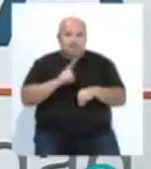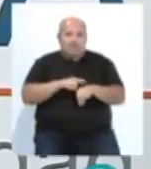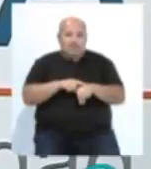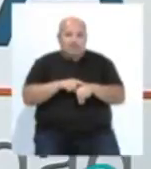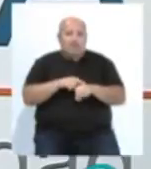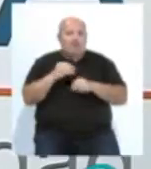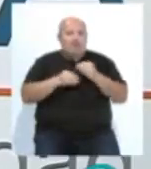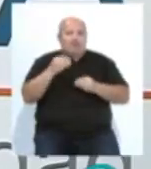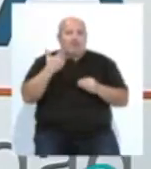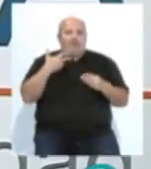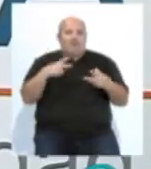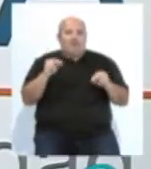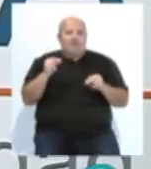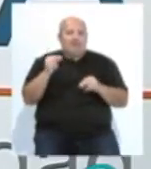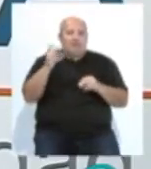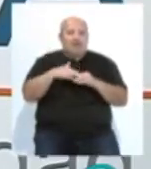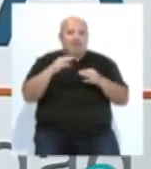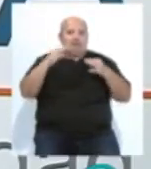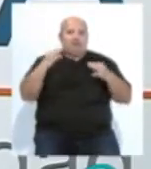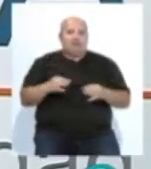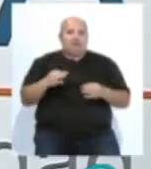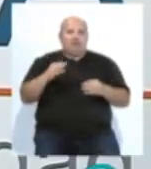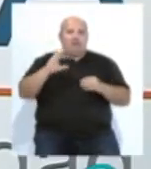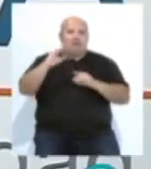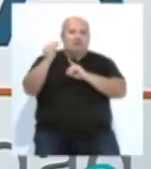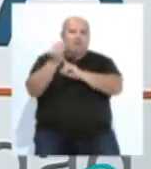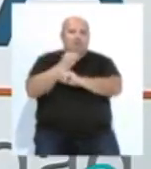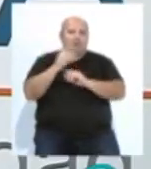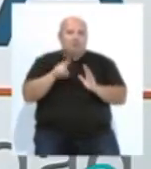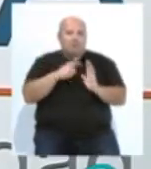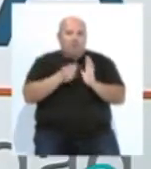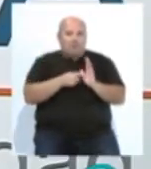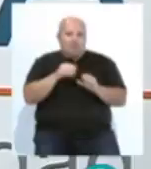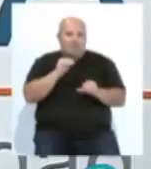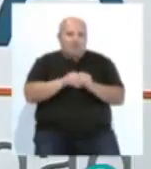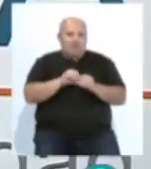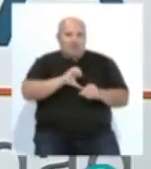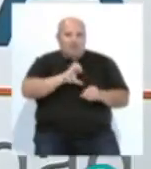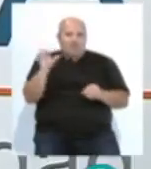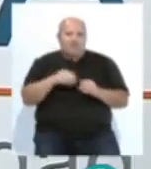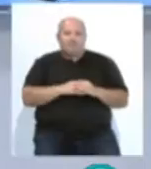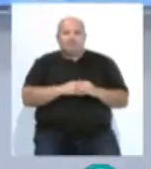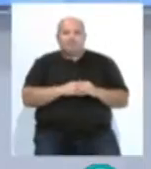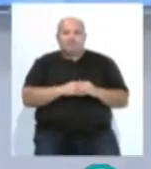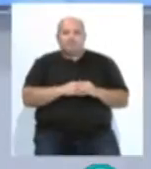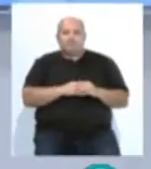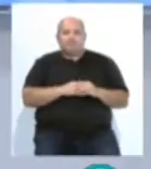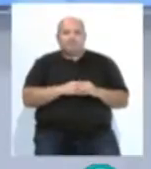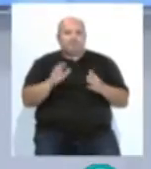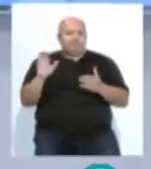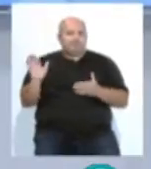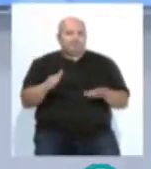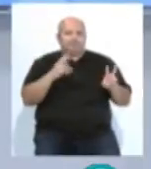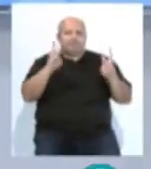y tenemos que finalizar para garantizar la recepción completa de todos los fondos europeos. Y